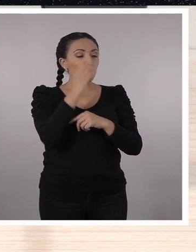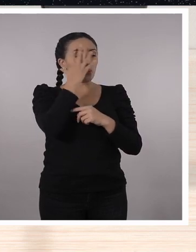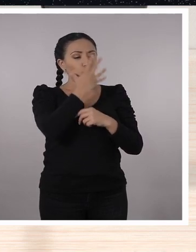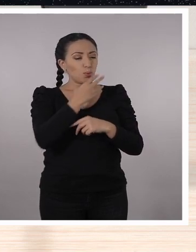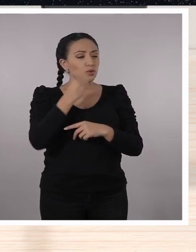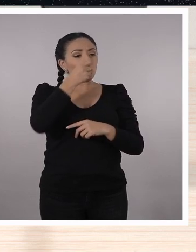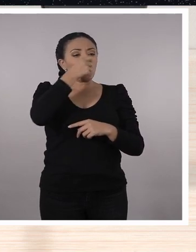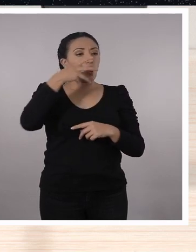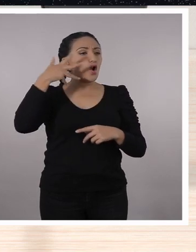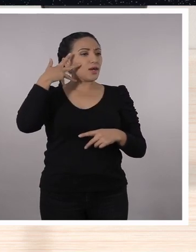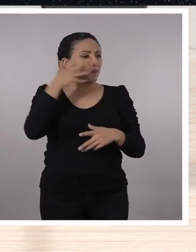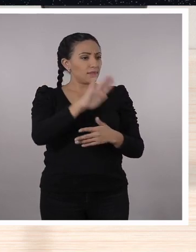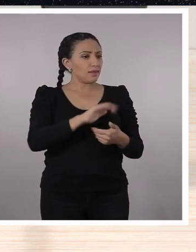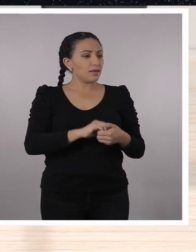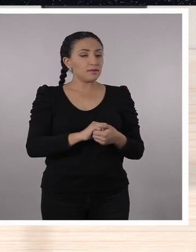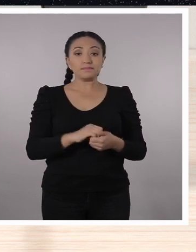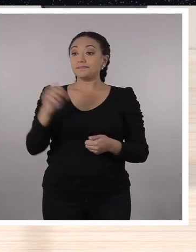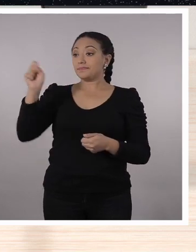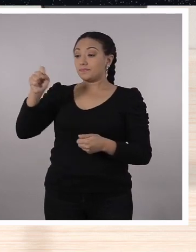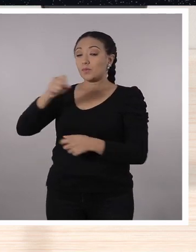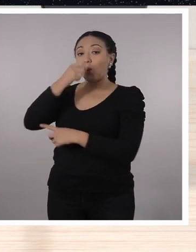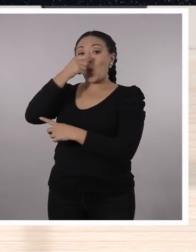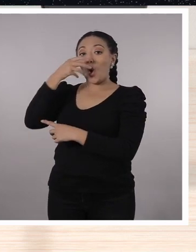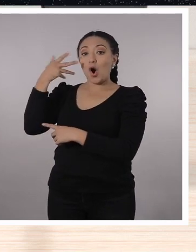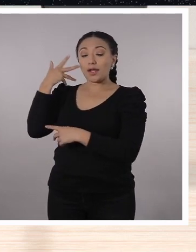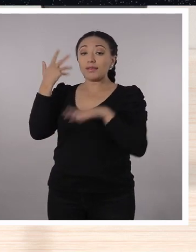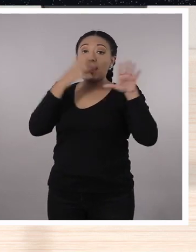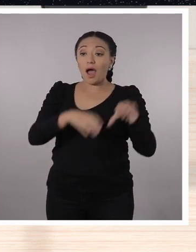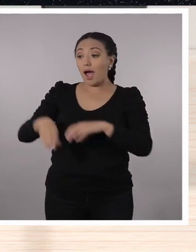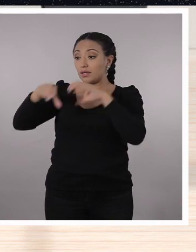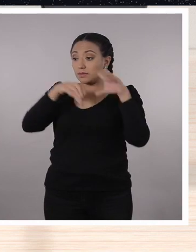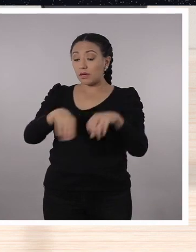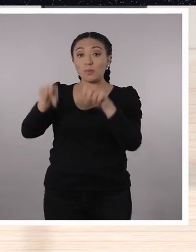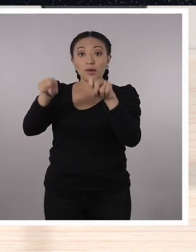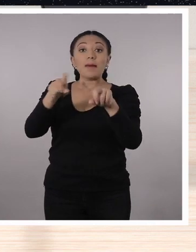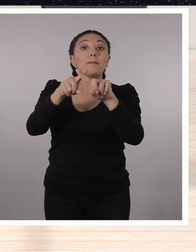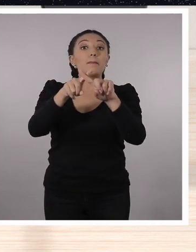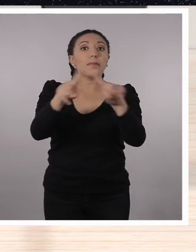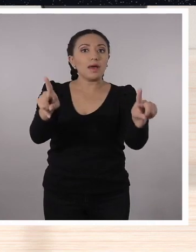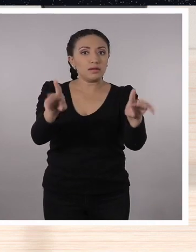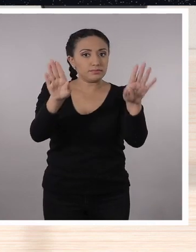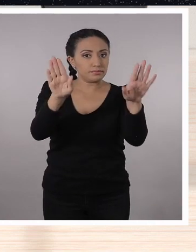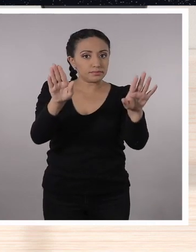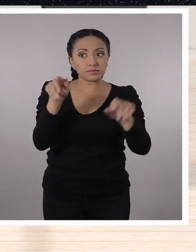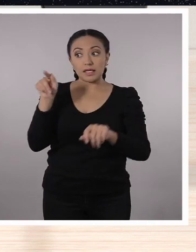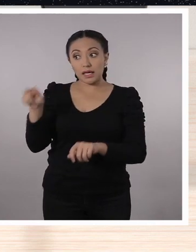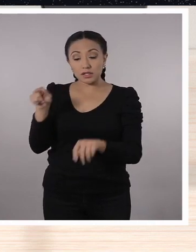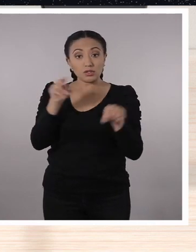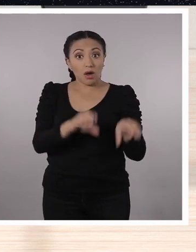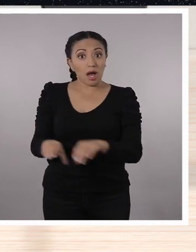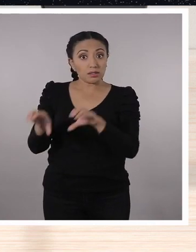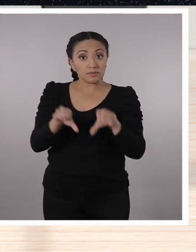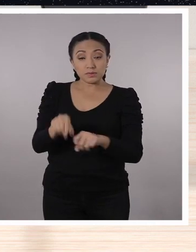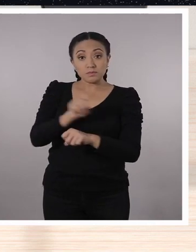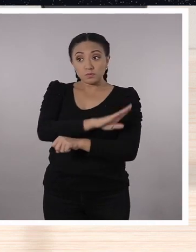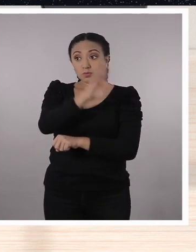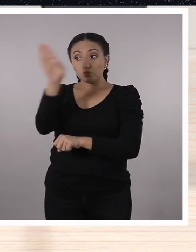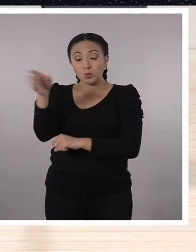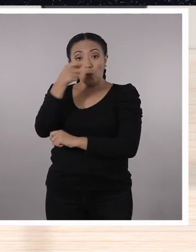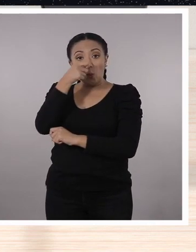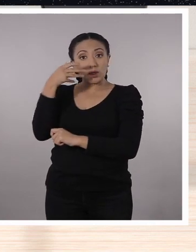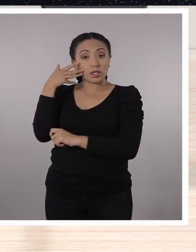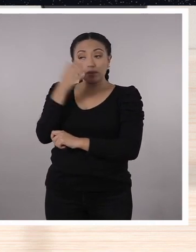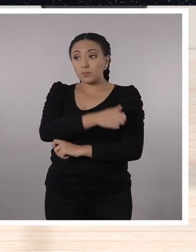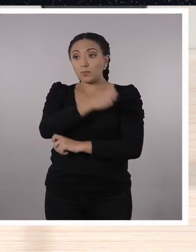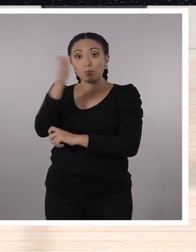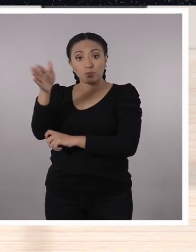del planeta, ¿cierto? Exacto. Muy bien. En la Amazonía se pueden practicar también algunas actividades, pero ojo, tengamos presentes que esas actividades que podemos